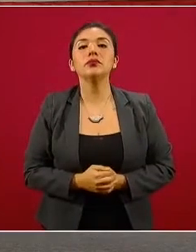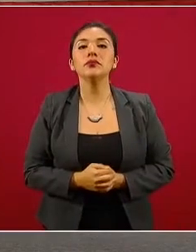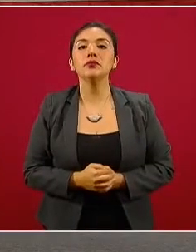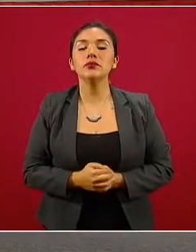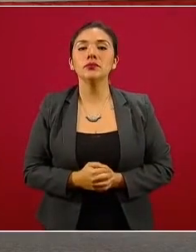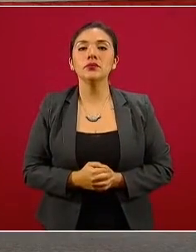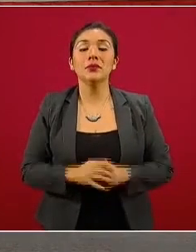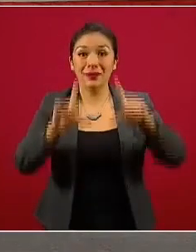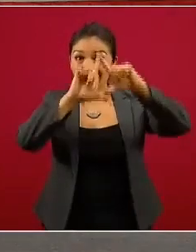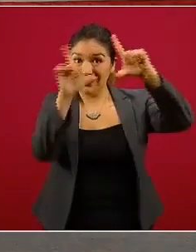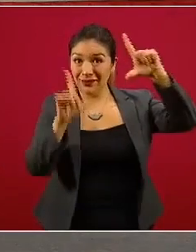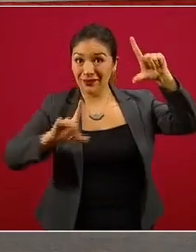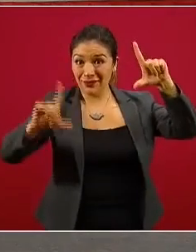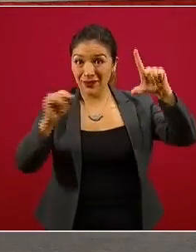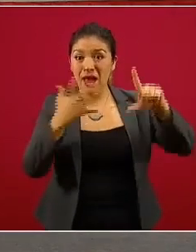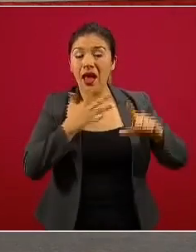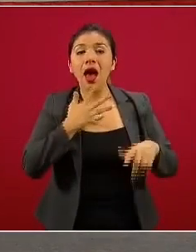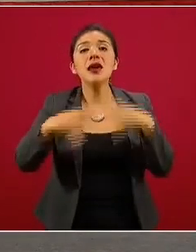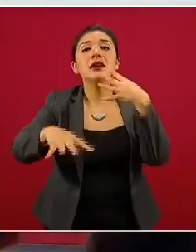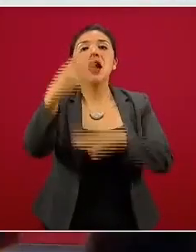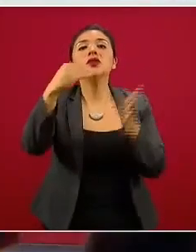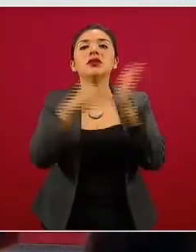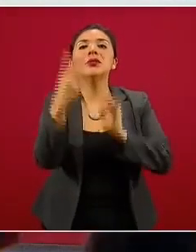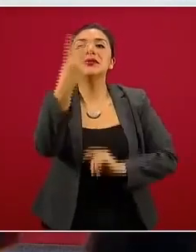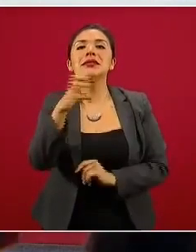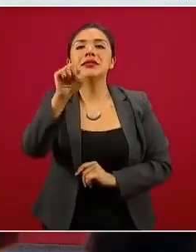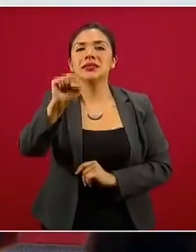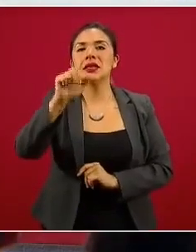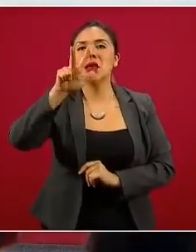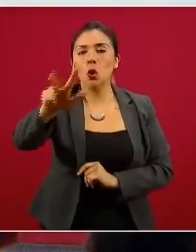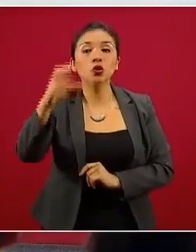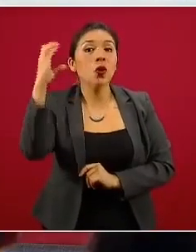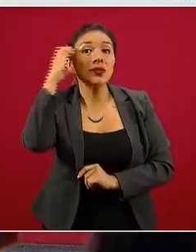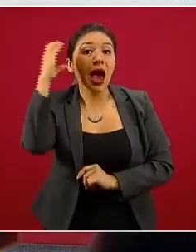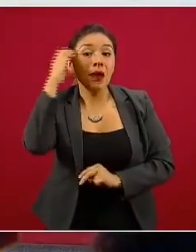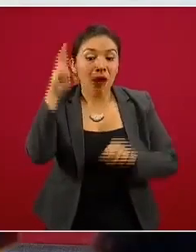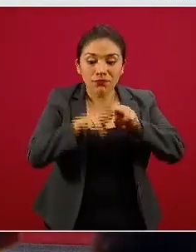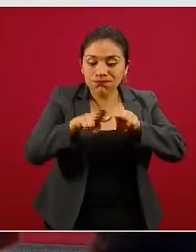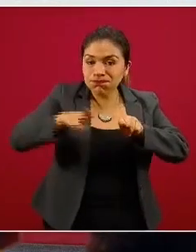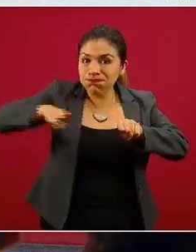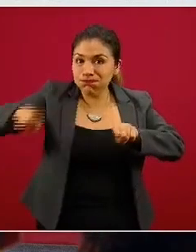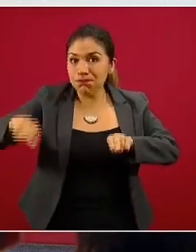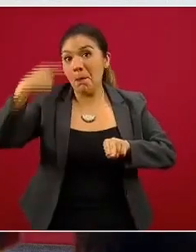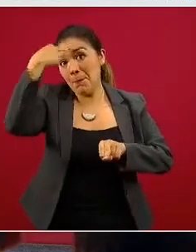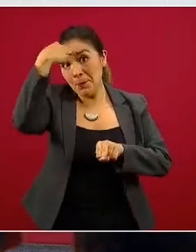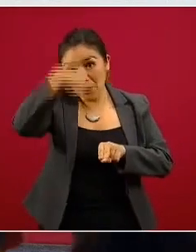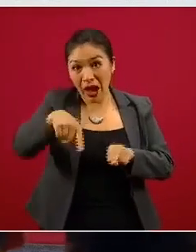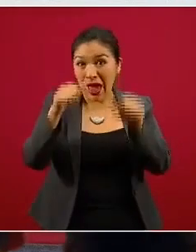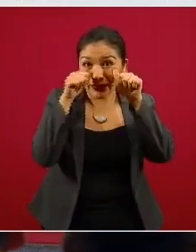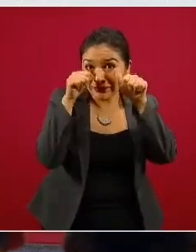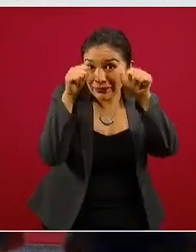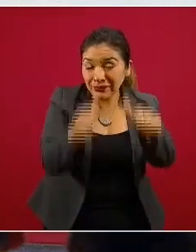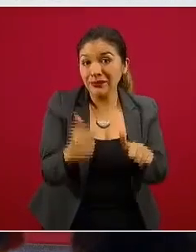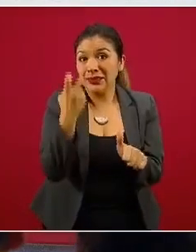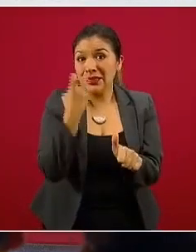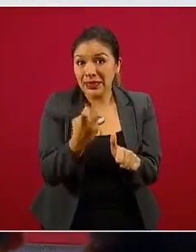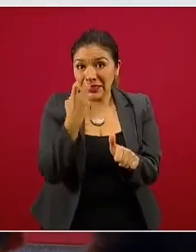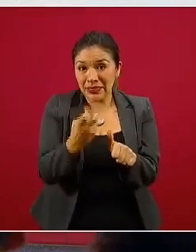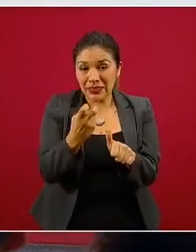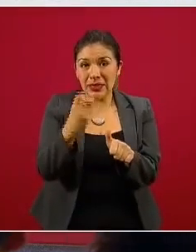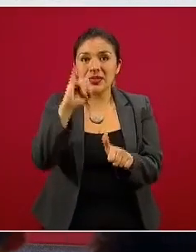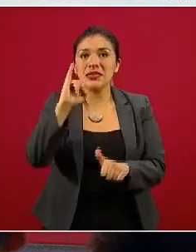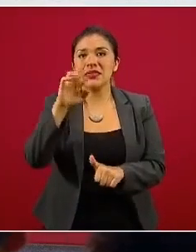tenemos de las 14 mil 368 camas destinadas a la atención de